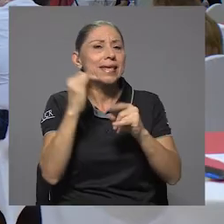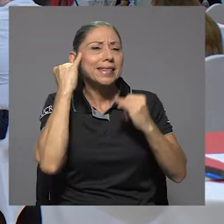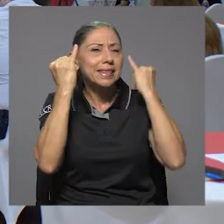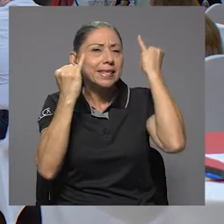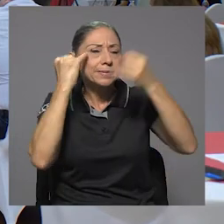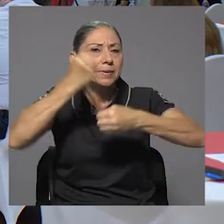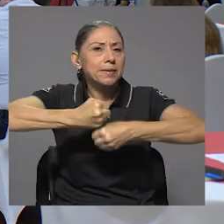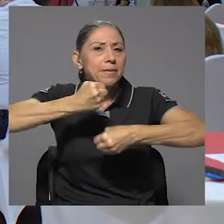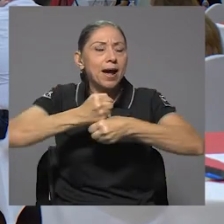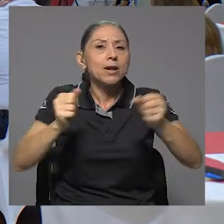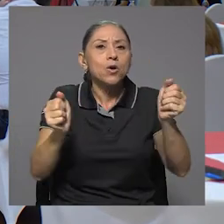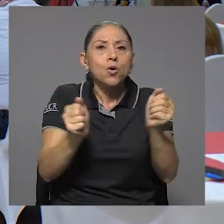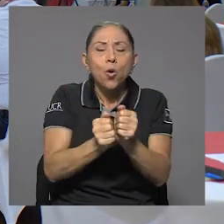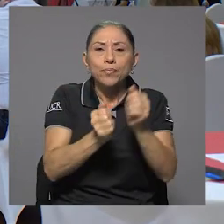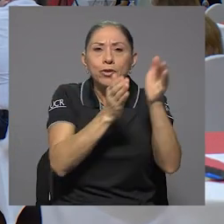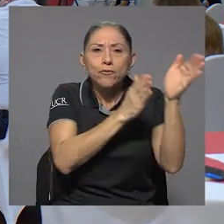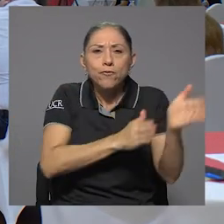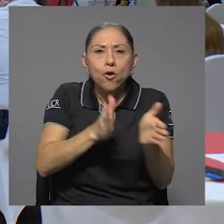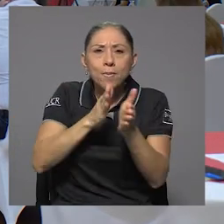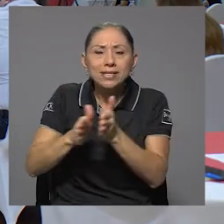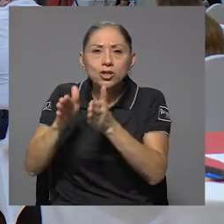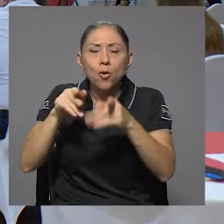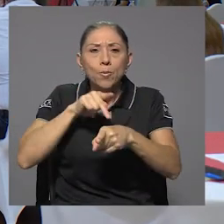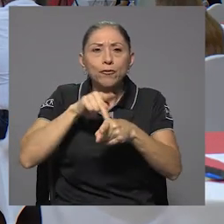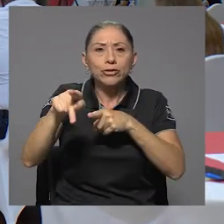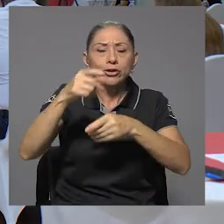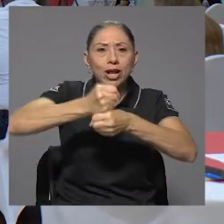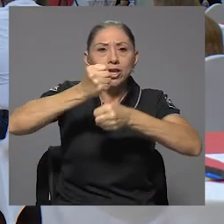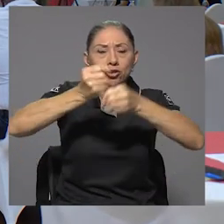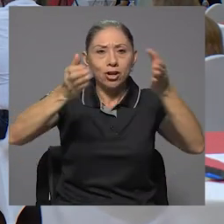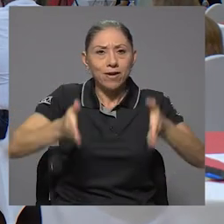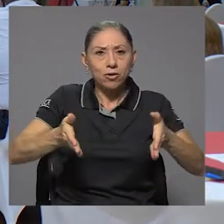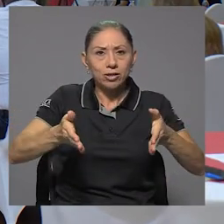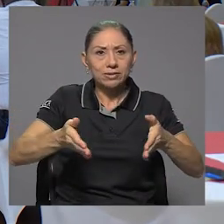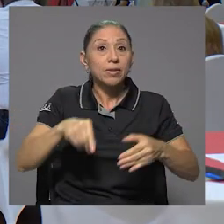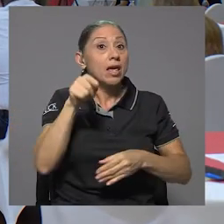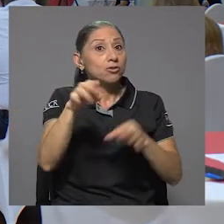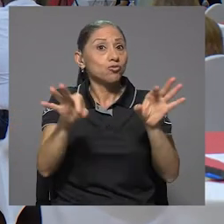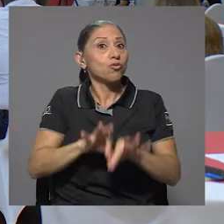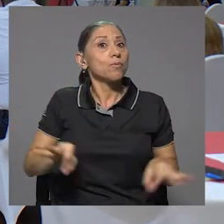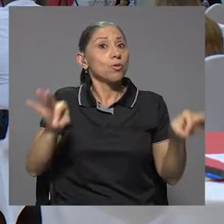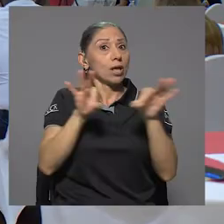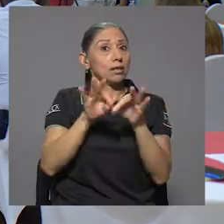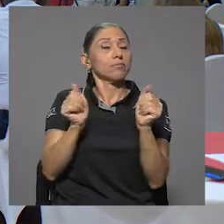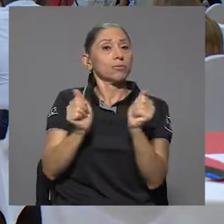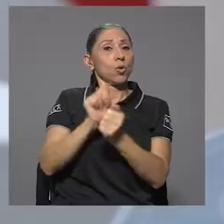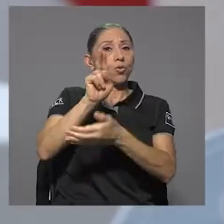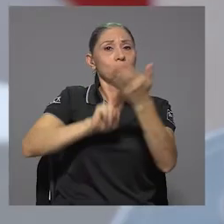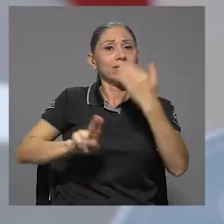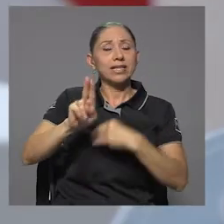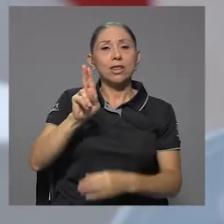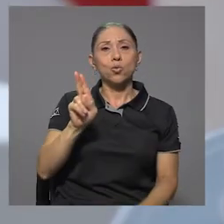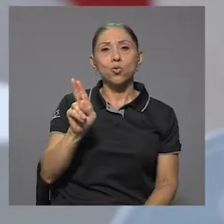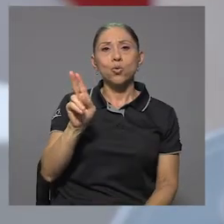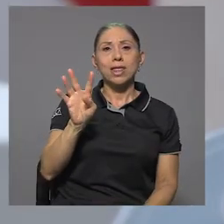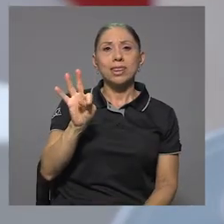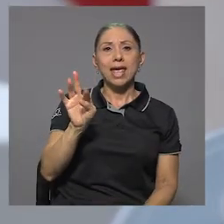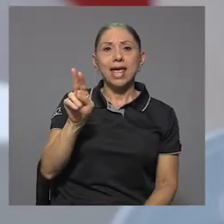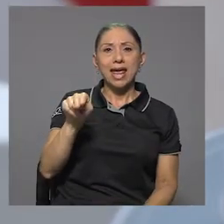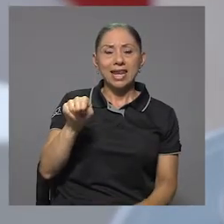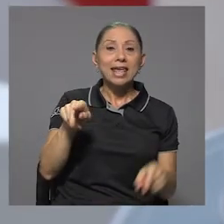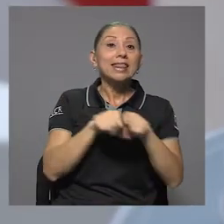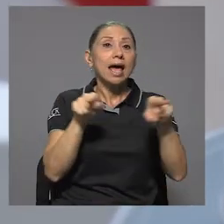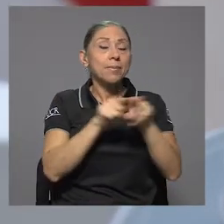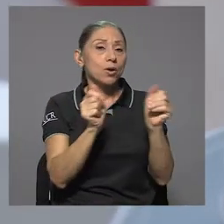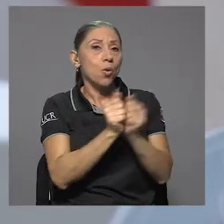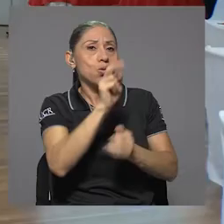trabajar en el tema de la formación profesional de los trabajadores, que es un tema importante con la Universidad de UTN. También en temas educativos con